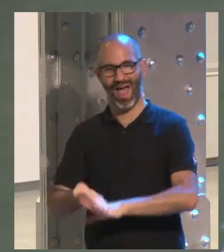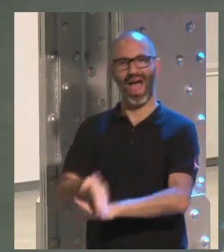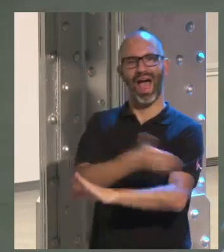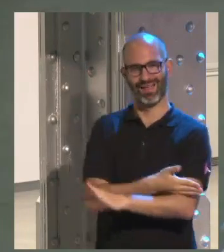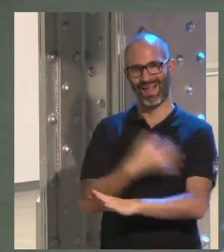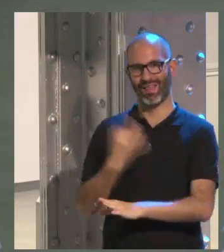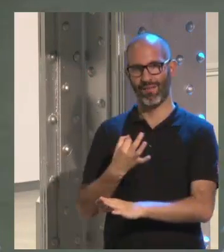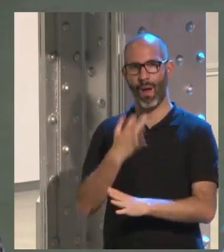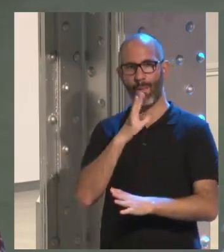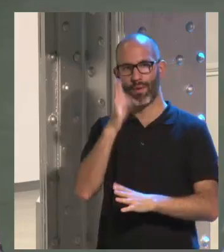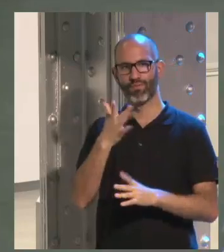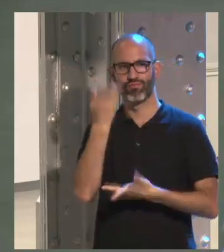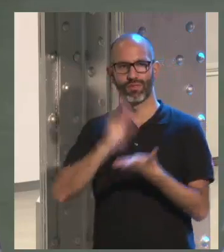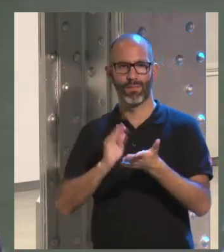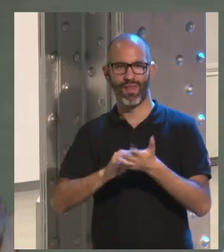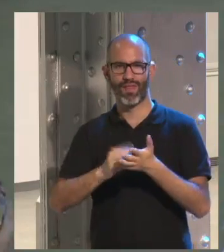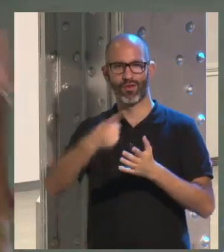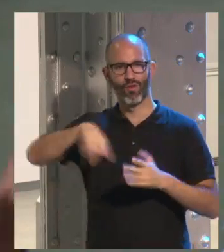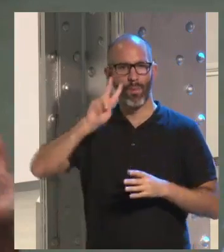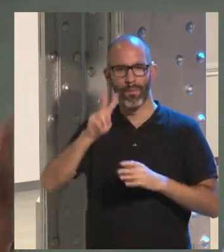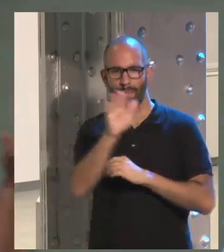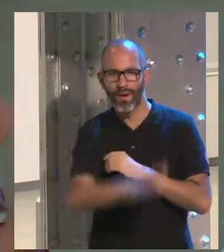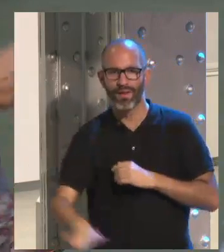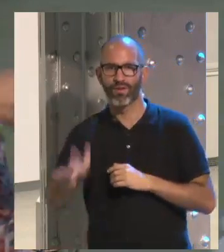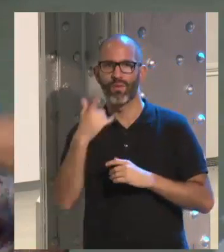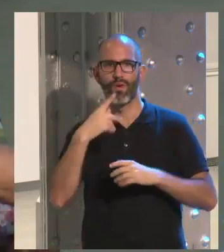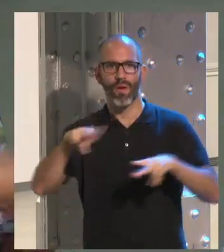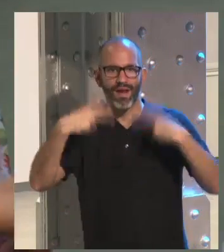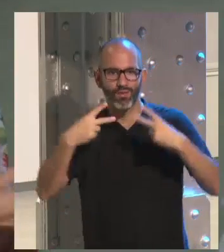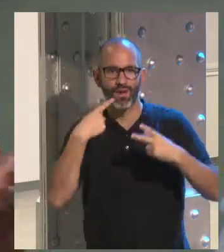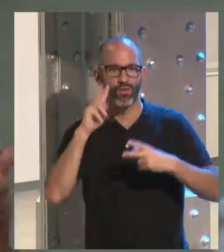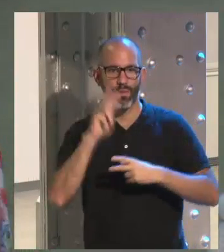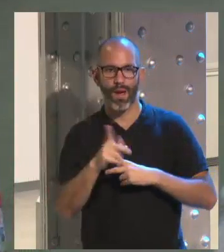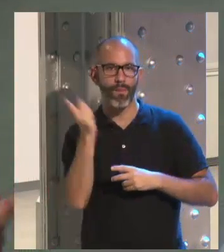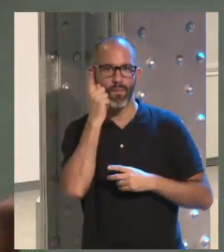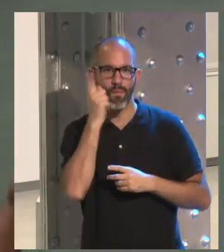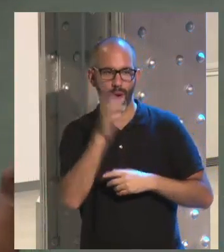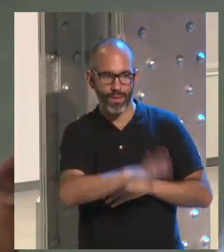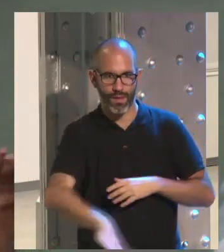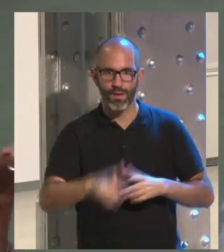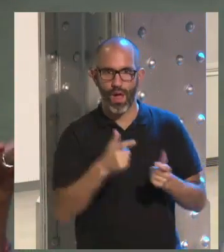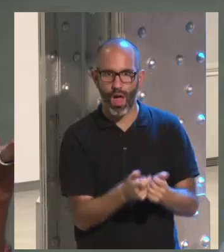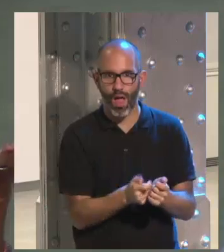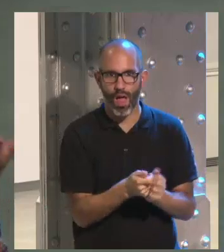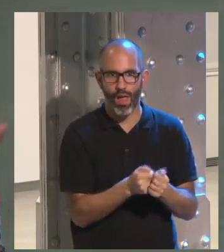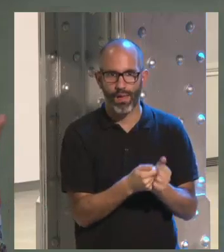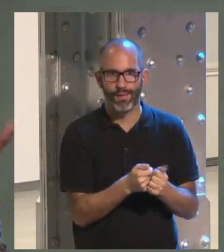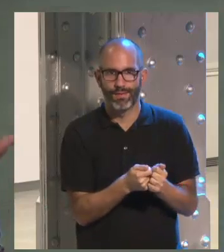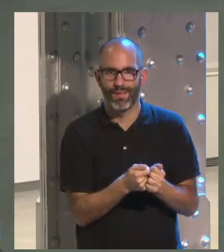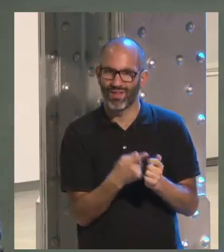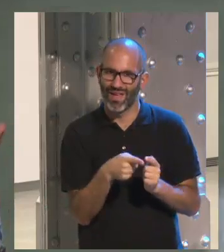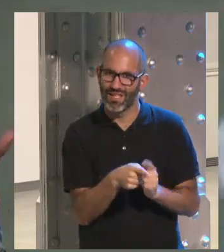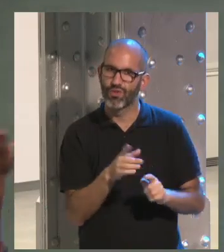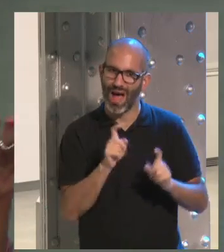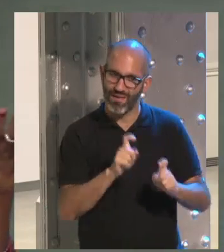y vemos a los críos pequeños y los vemos en restaurantes y ven que están los críos pequeños con los móviles entonces hay que